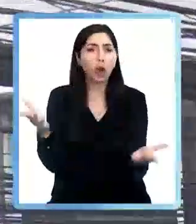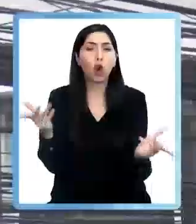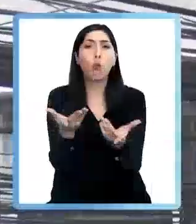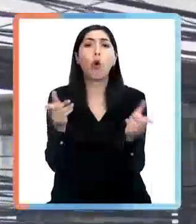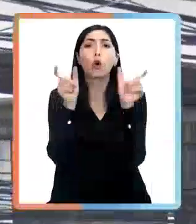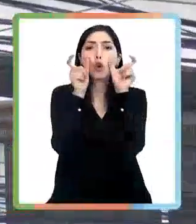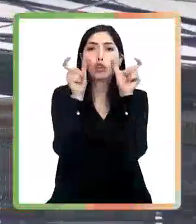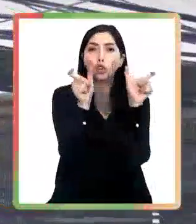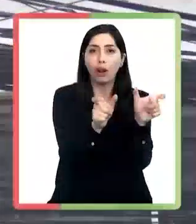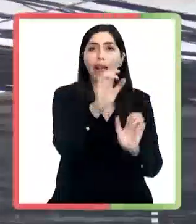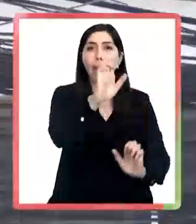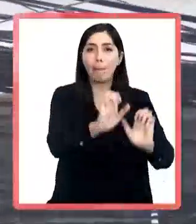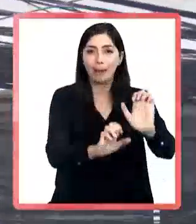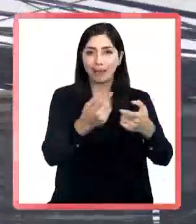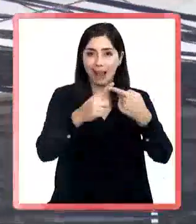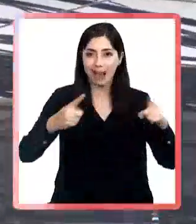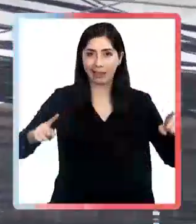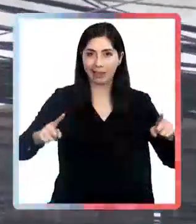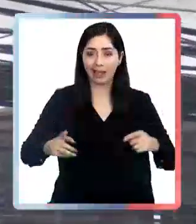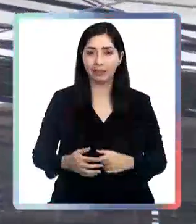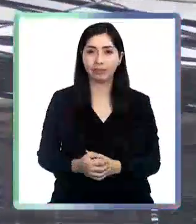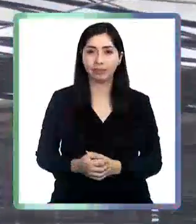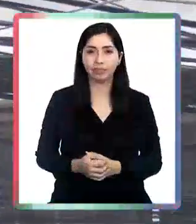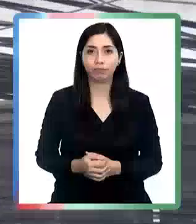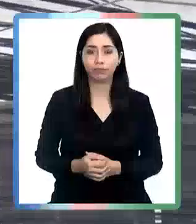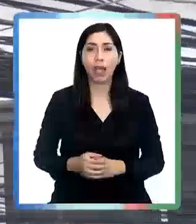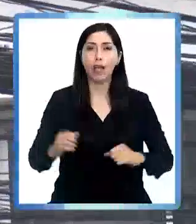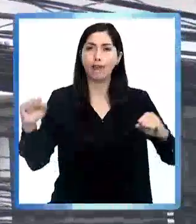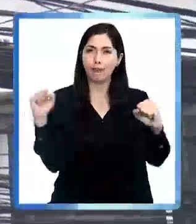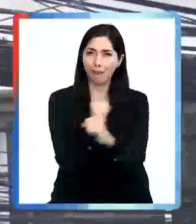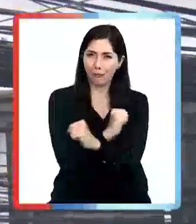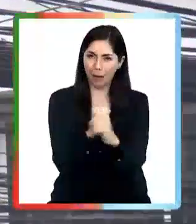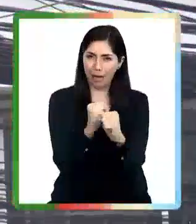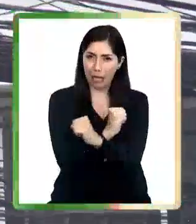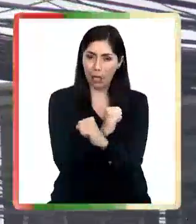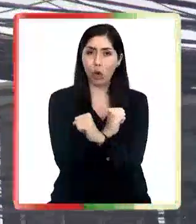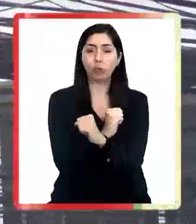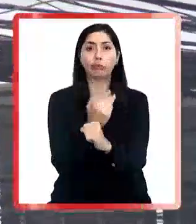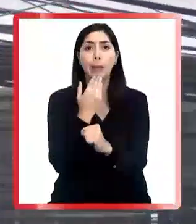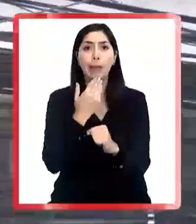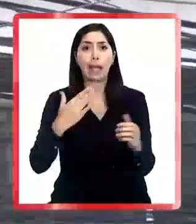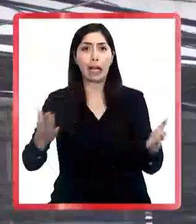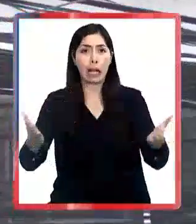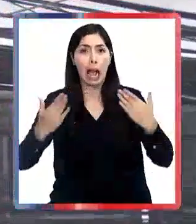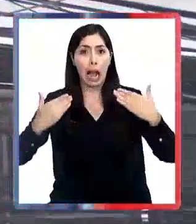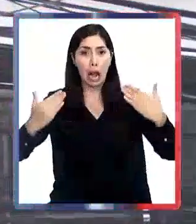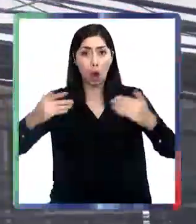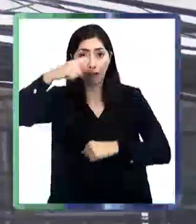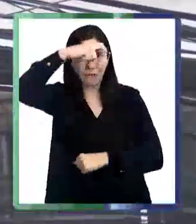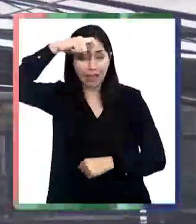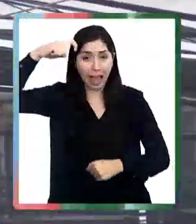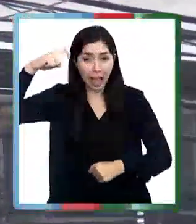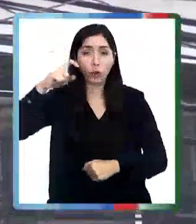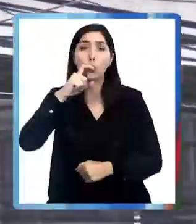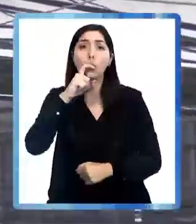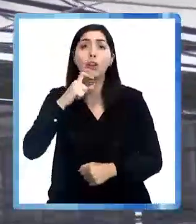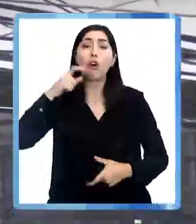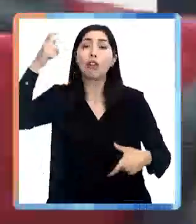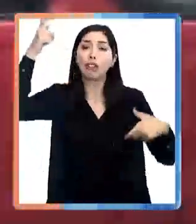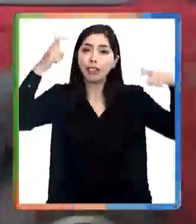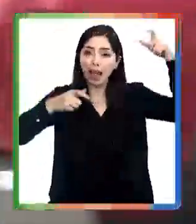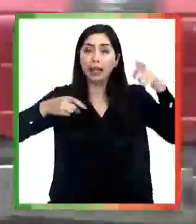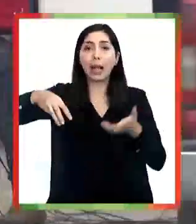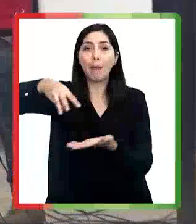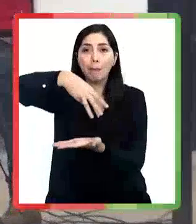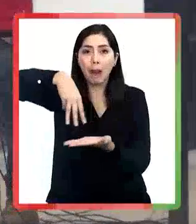fiscalizaciones a las empresas eléctricas. Las olas de frío en invierno y de calor en el verano, en Curicó, Talca, Maule, San